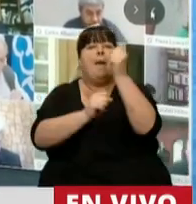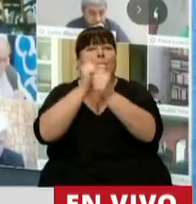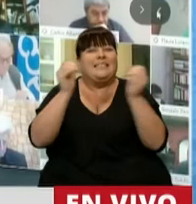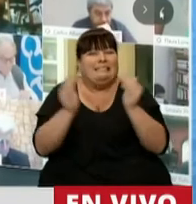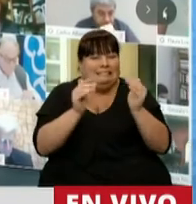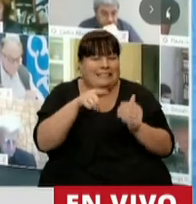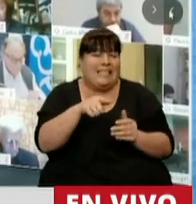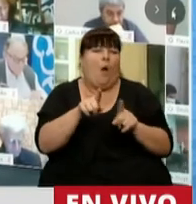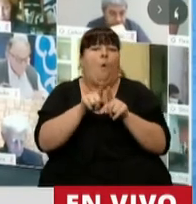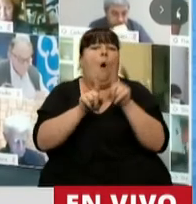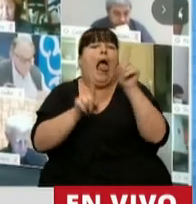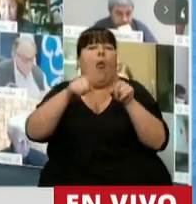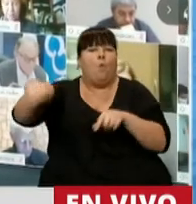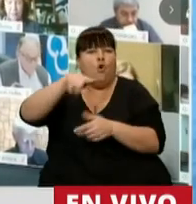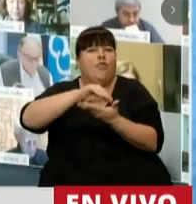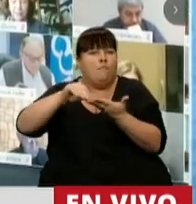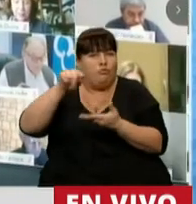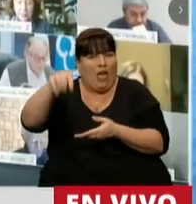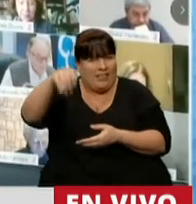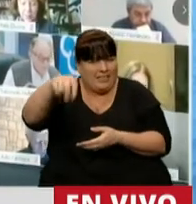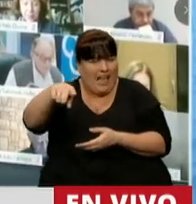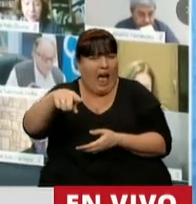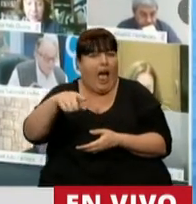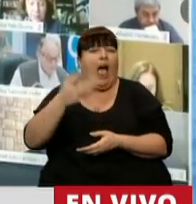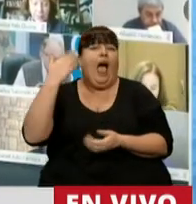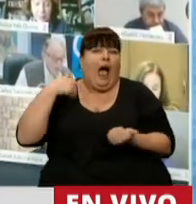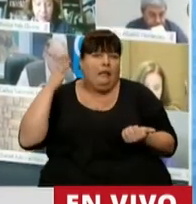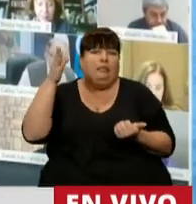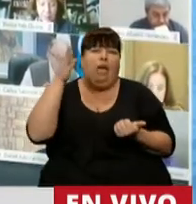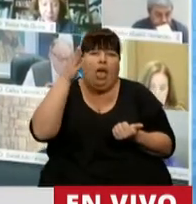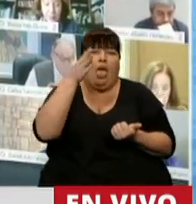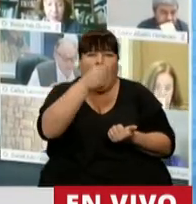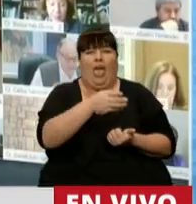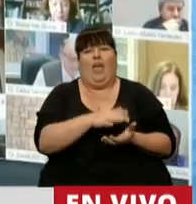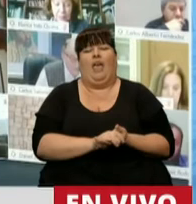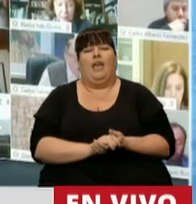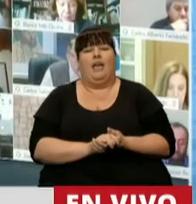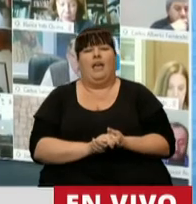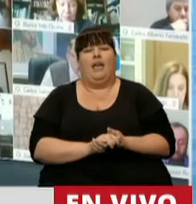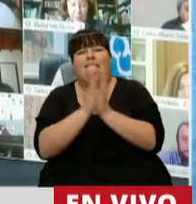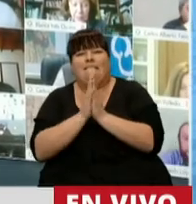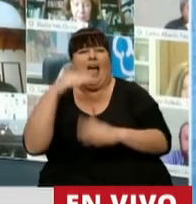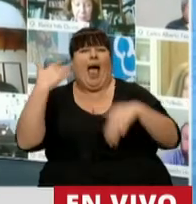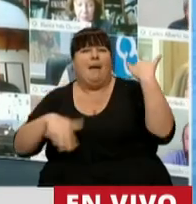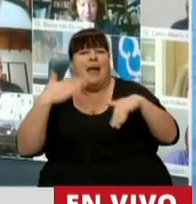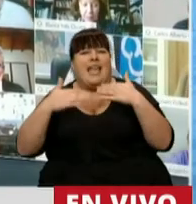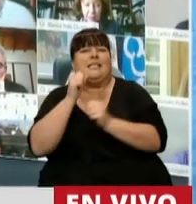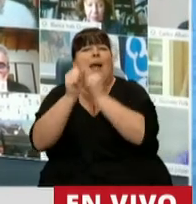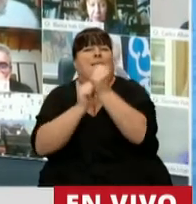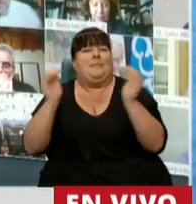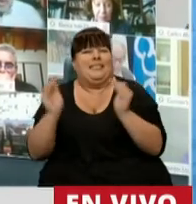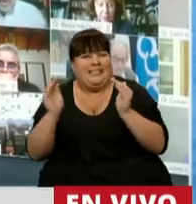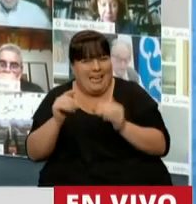PYME, como algunos de los diputados que están ahí, recorríamos los pasillos pidiendo la emergencia PYME.